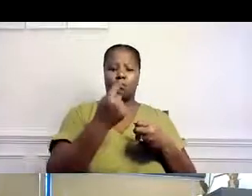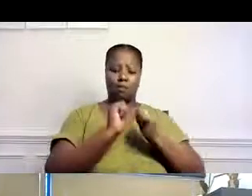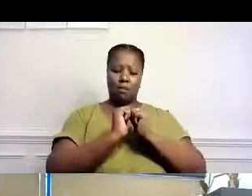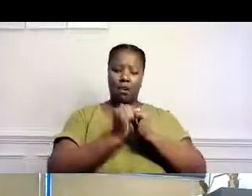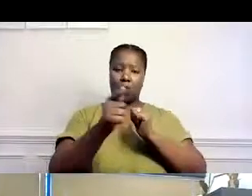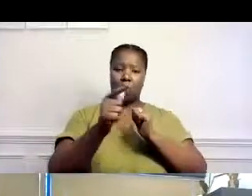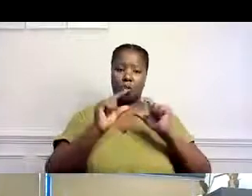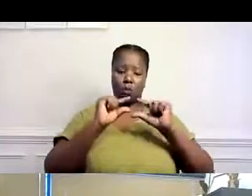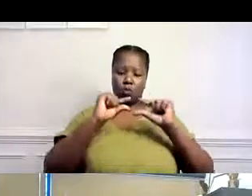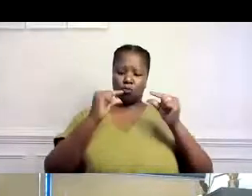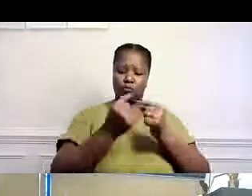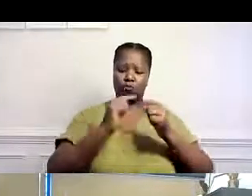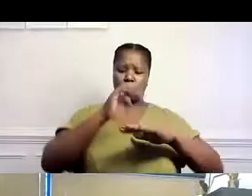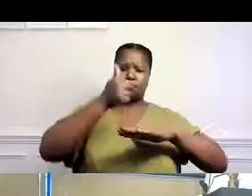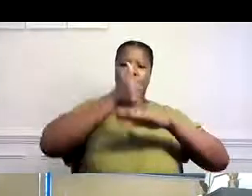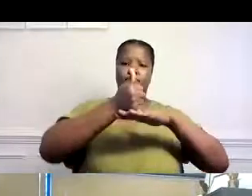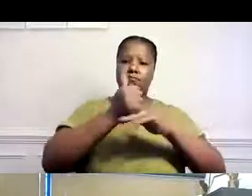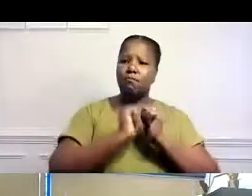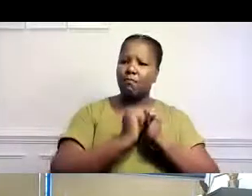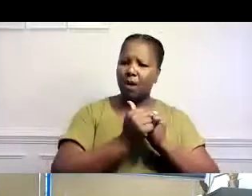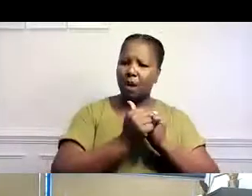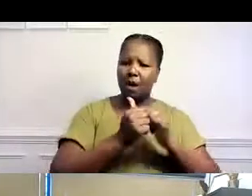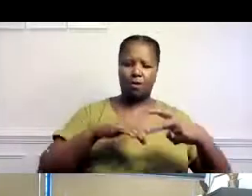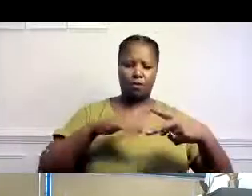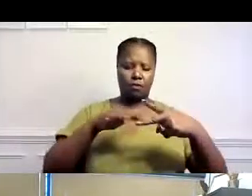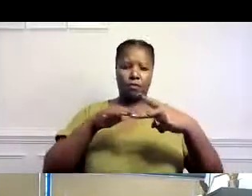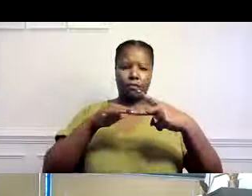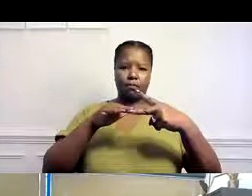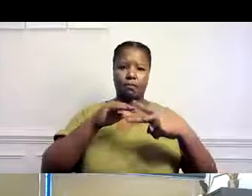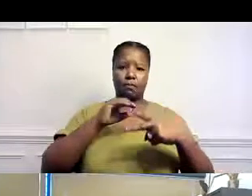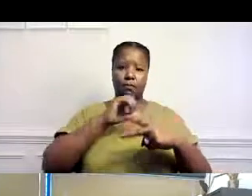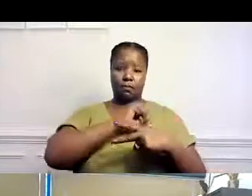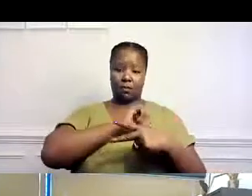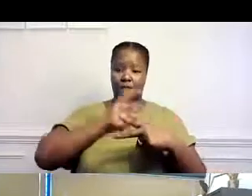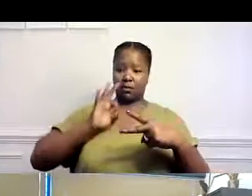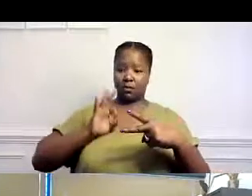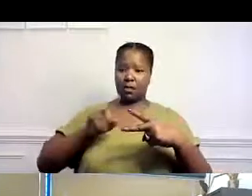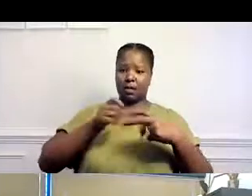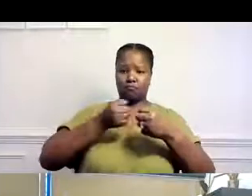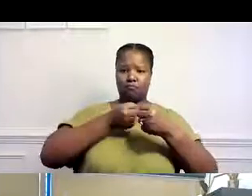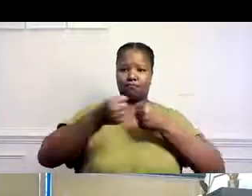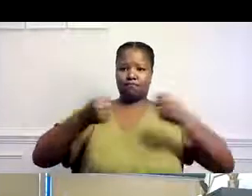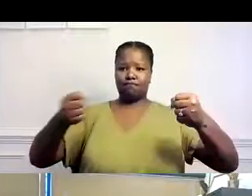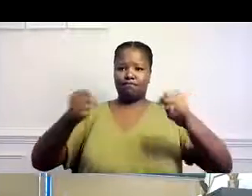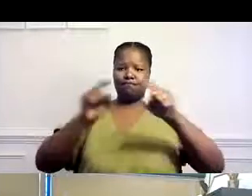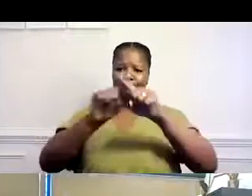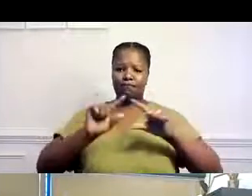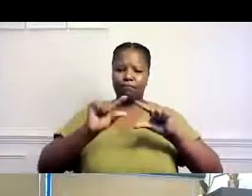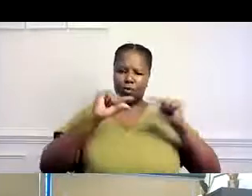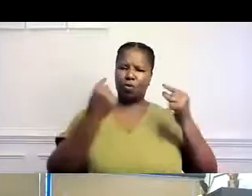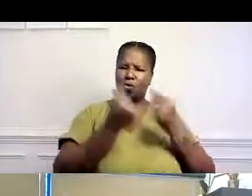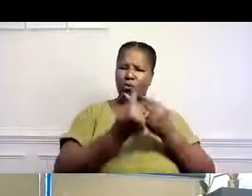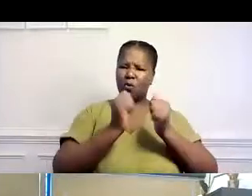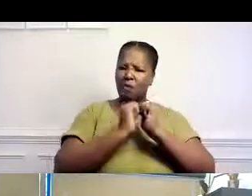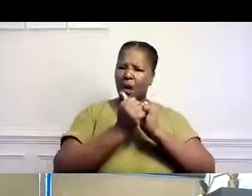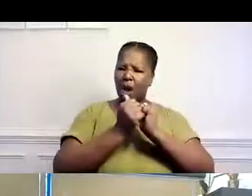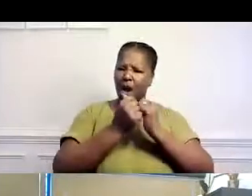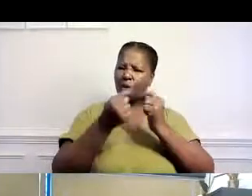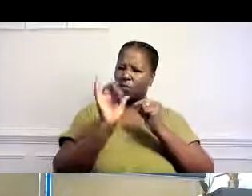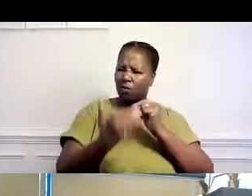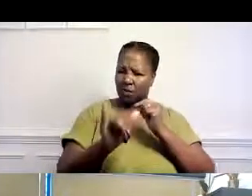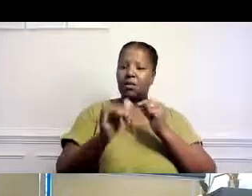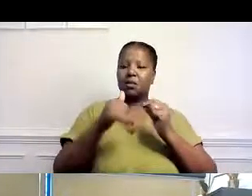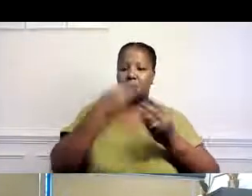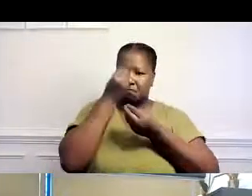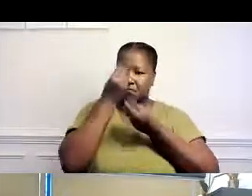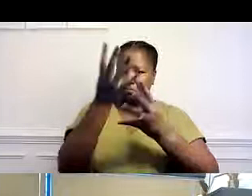prueba o un reviso de síntomas diario. Lo que son alteraciones de instalación y personal. Cómo es que